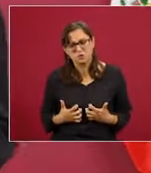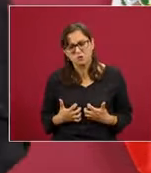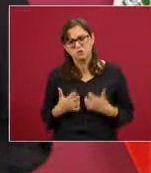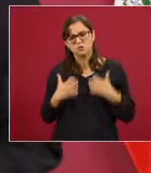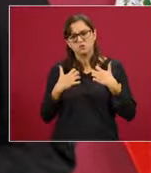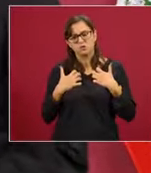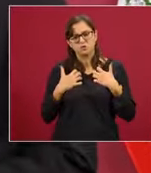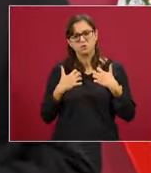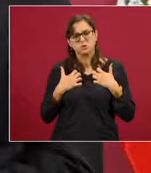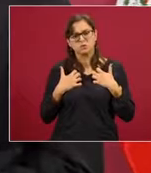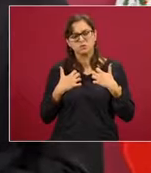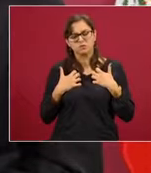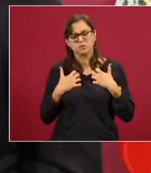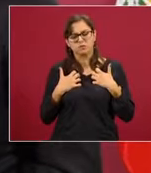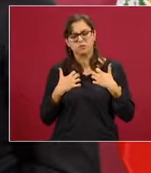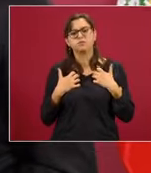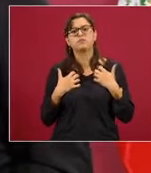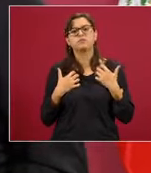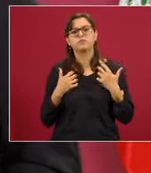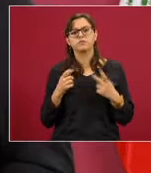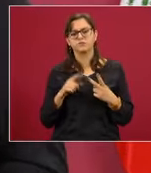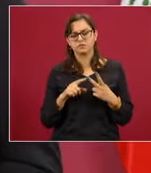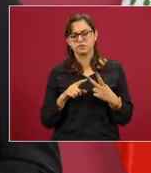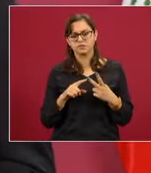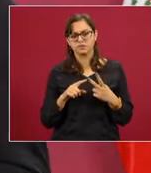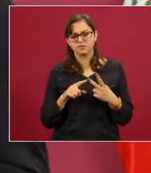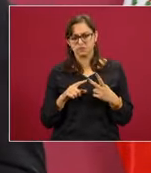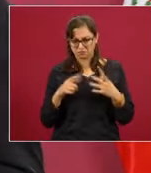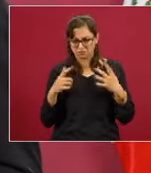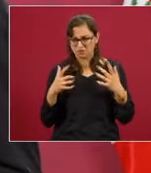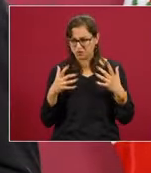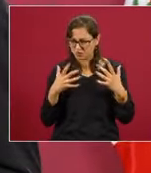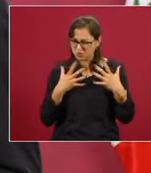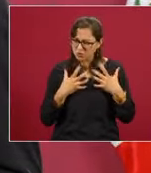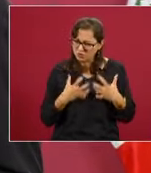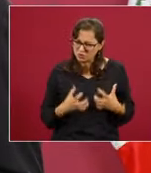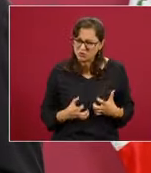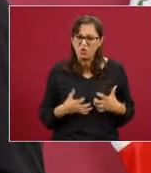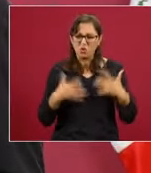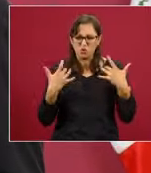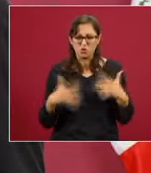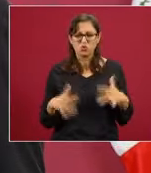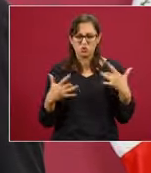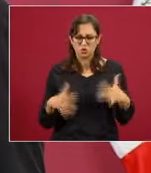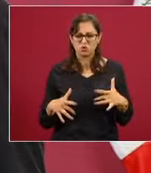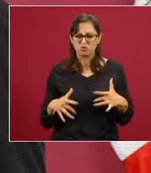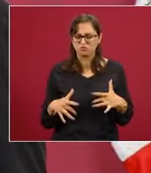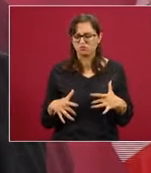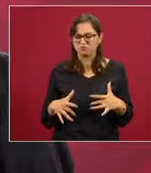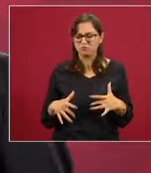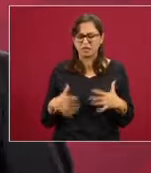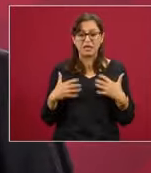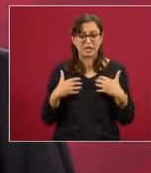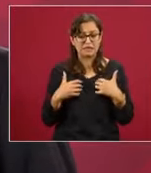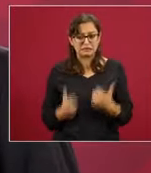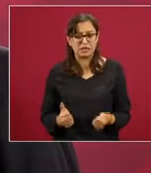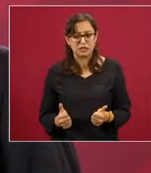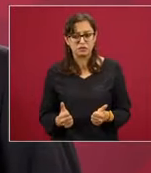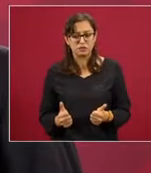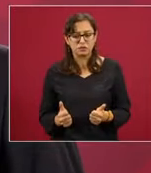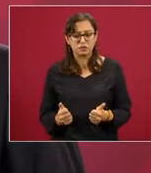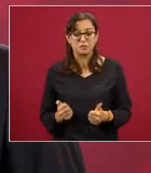también dolor, pero